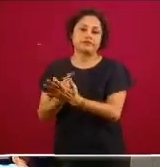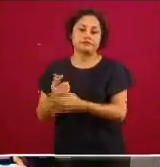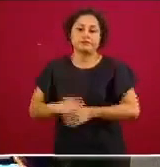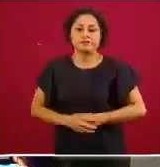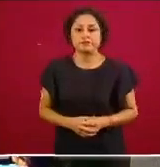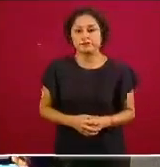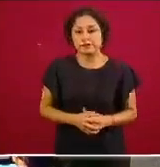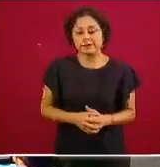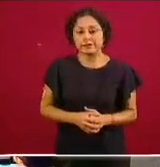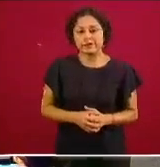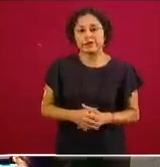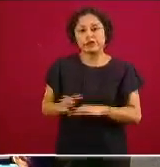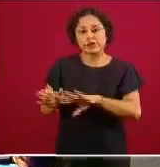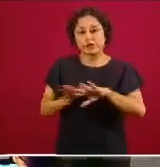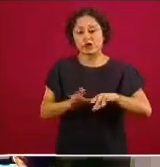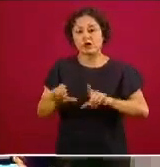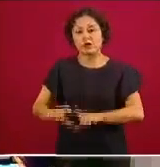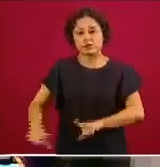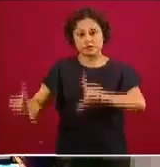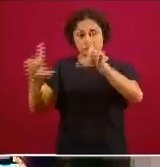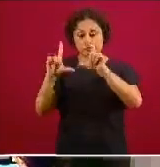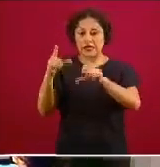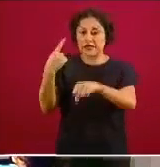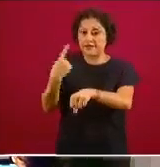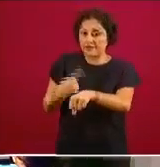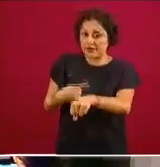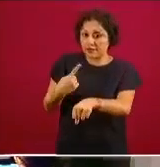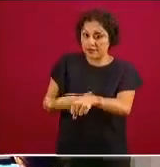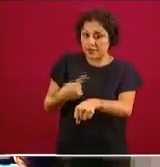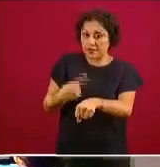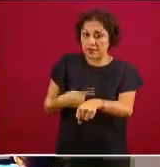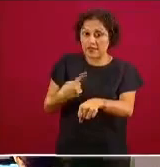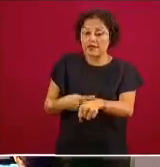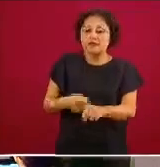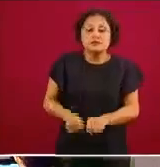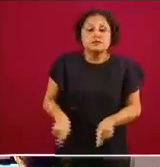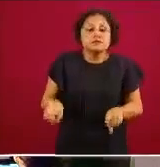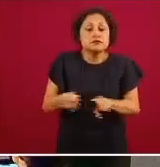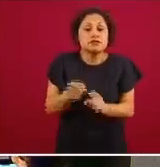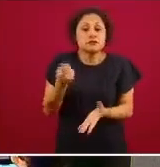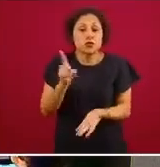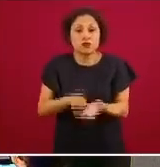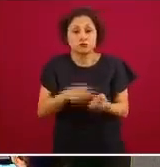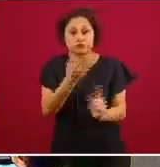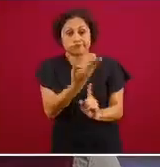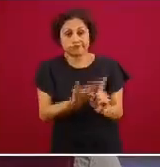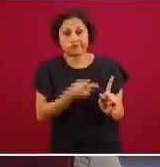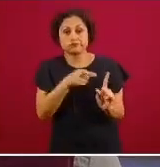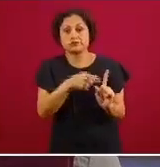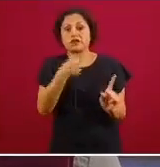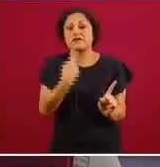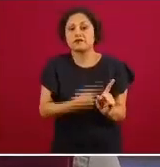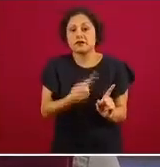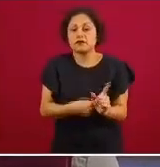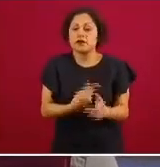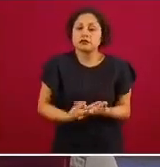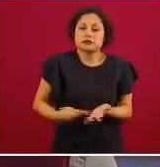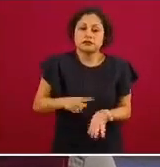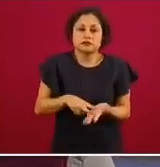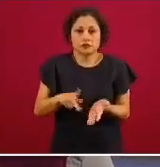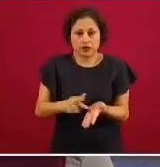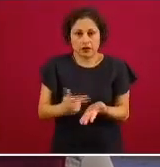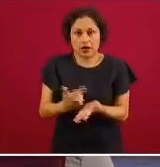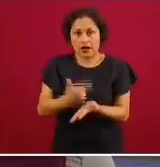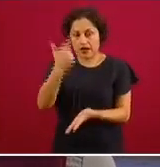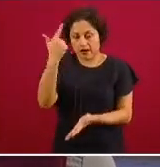las enfermedades asociadas una y otra y otra y otra vez vamos a insistir en ellas con dos razones una